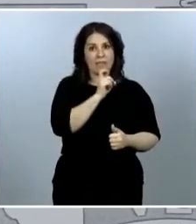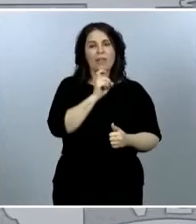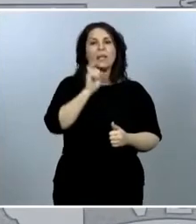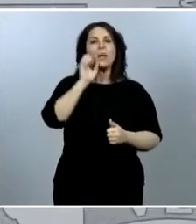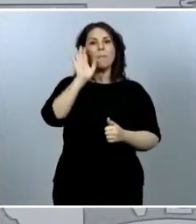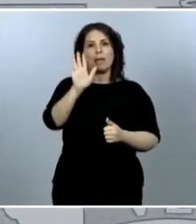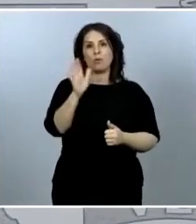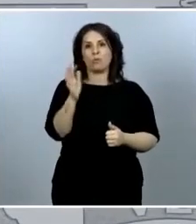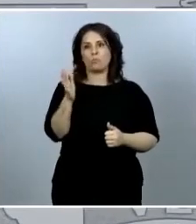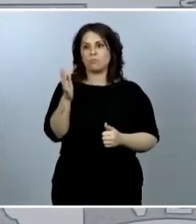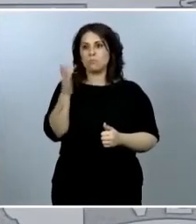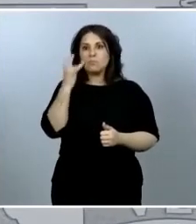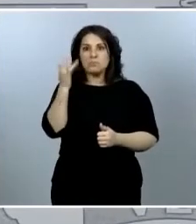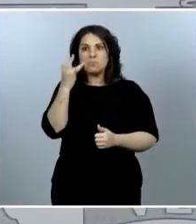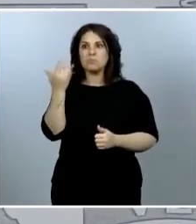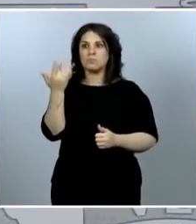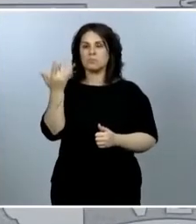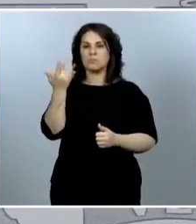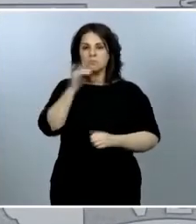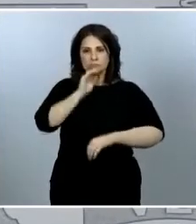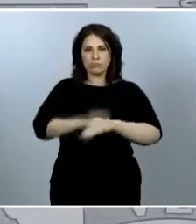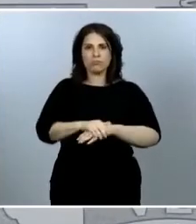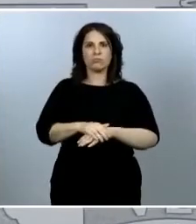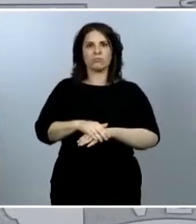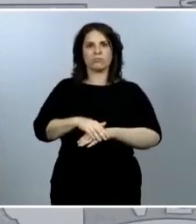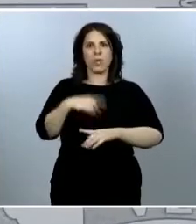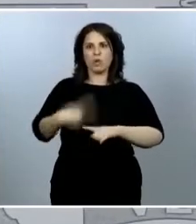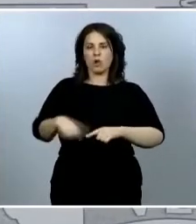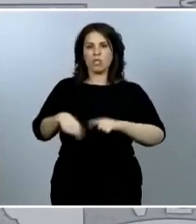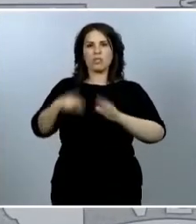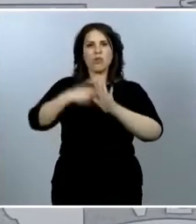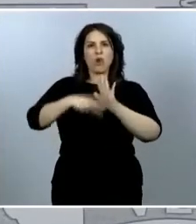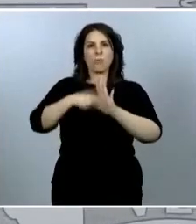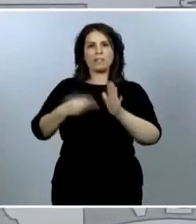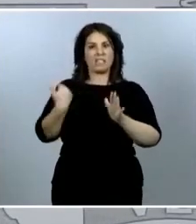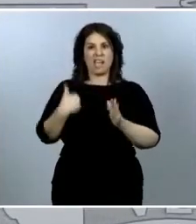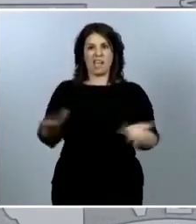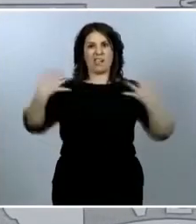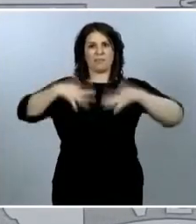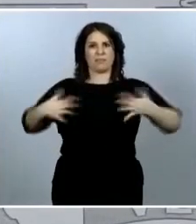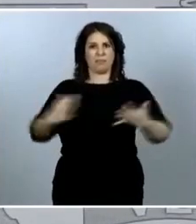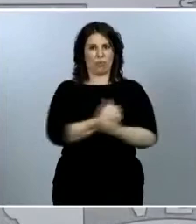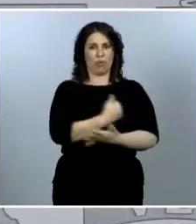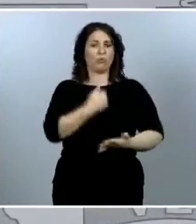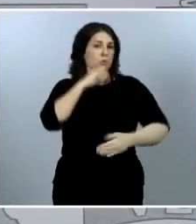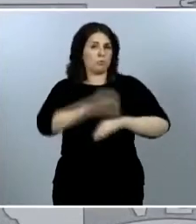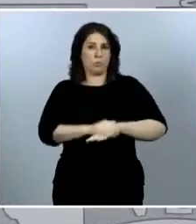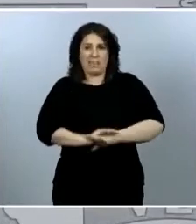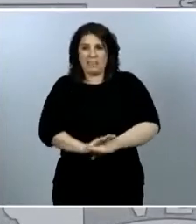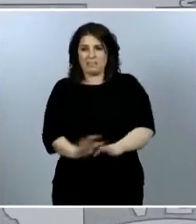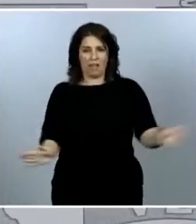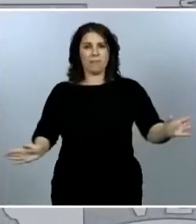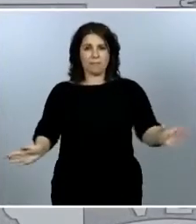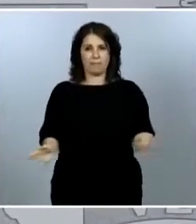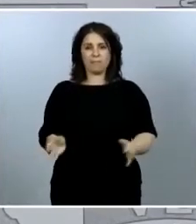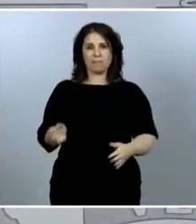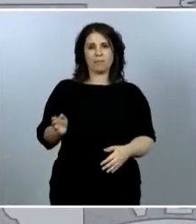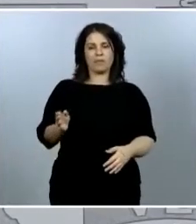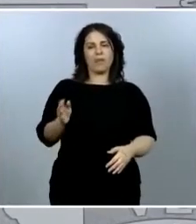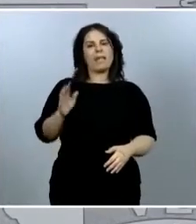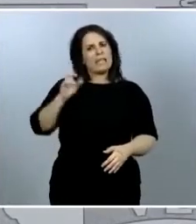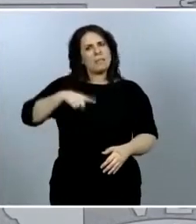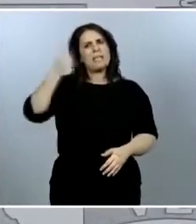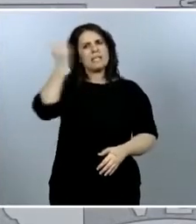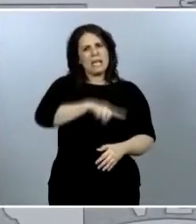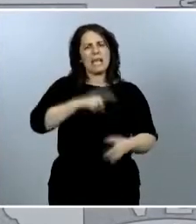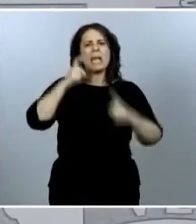y de urbanidad que ya todos hemos incorporado en nuestra vida cotidiana. Y sé también que el esfuerzo es aún mayor entre los más